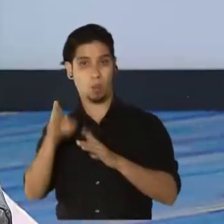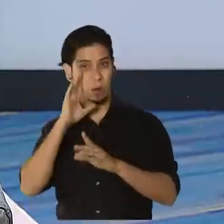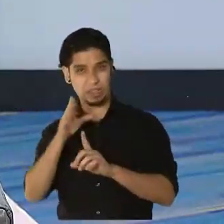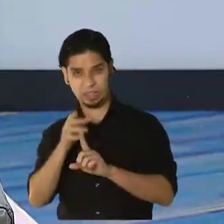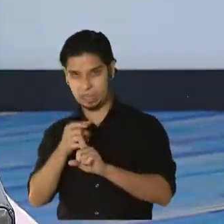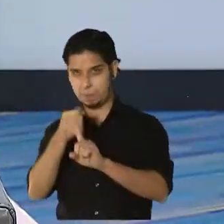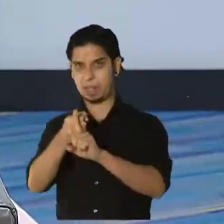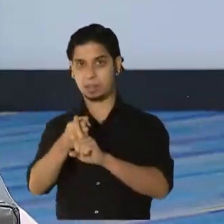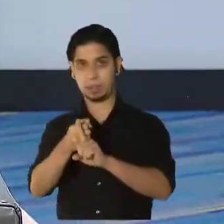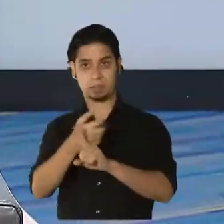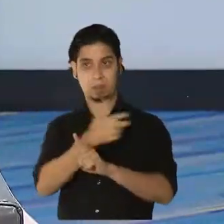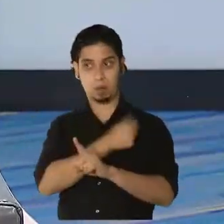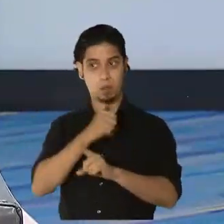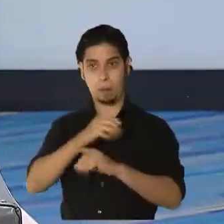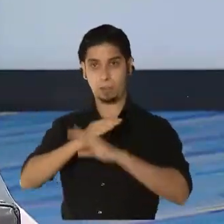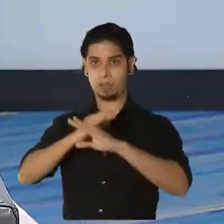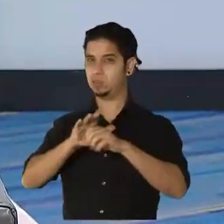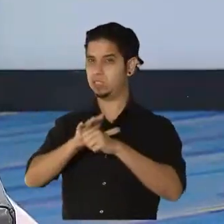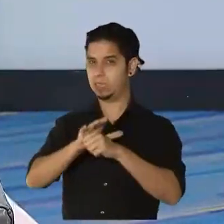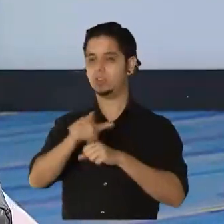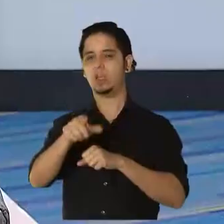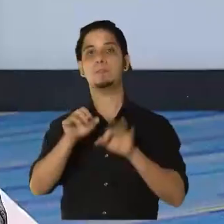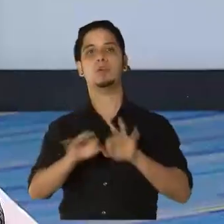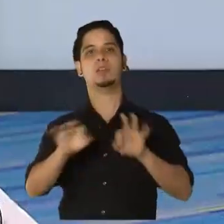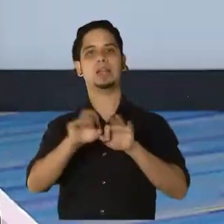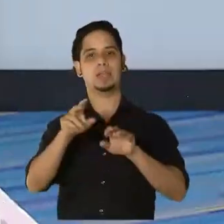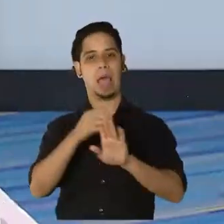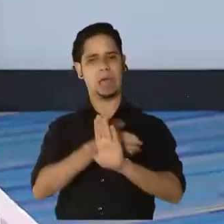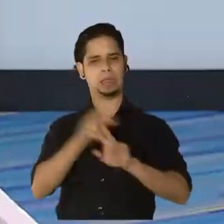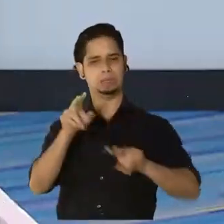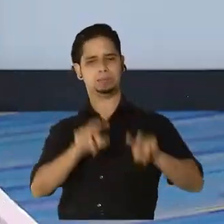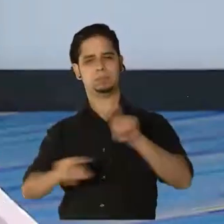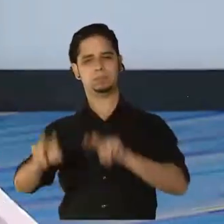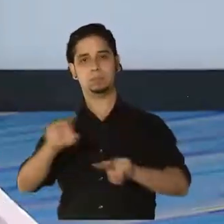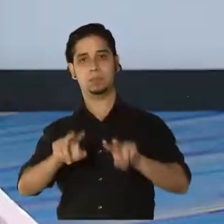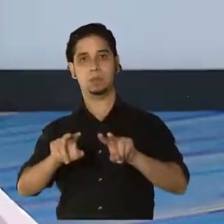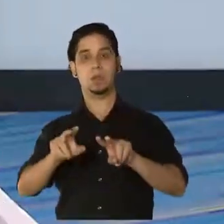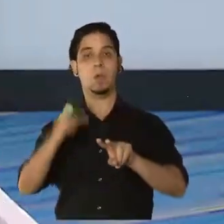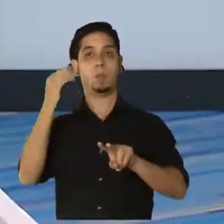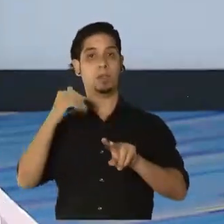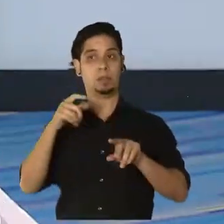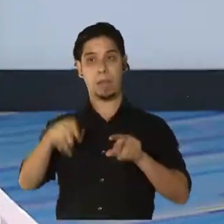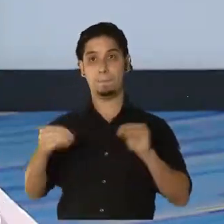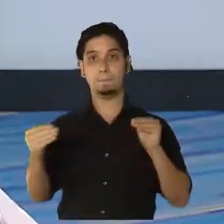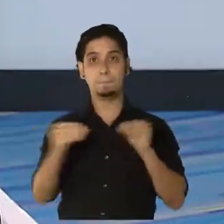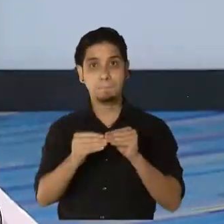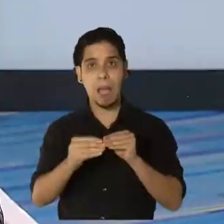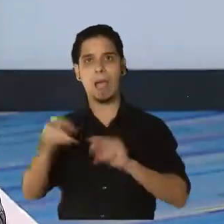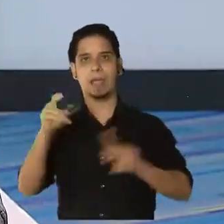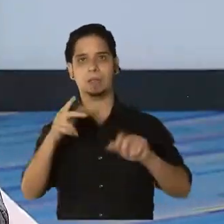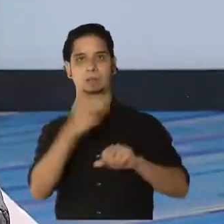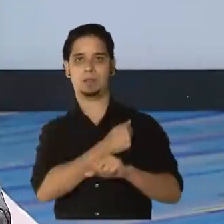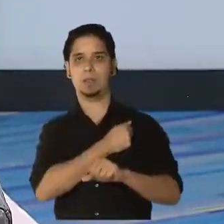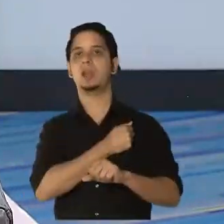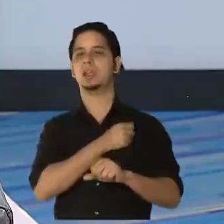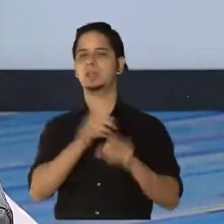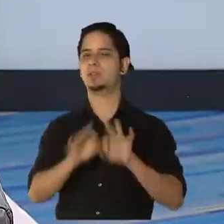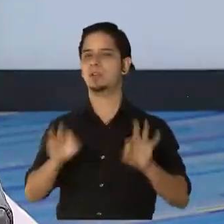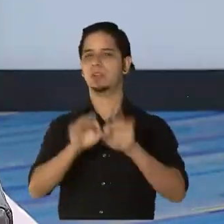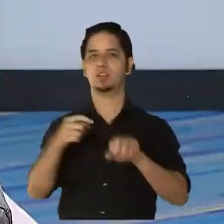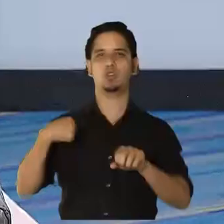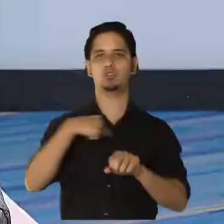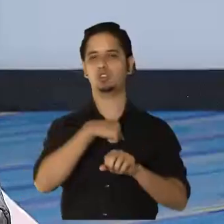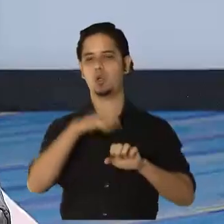protección de las vacunas, ¿verdad? Porque eso, pues si requiere aumentar más población que se vacuna, pues eso hay que irlo evaluando.